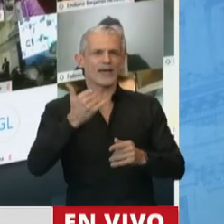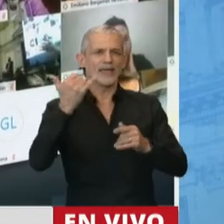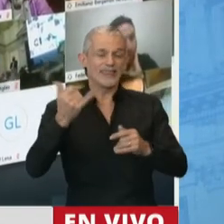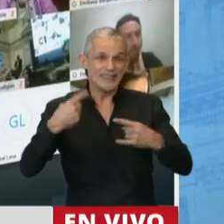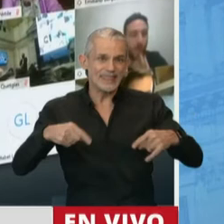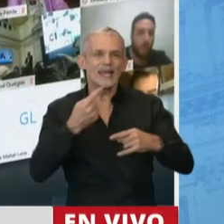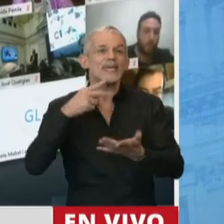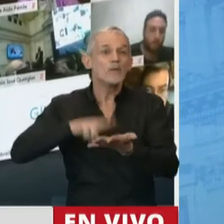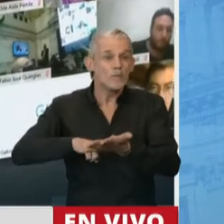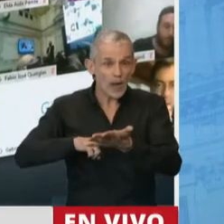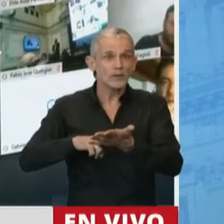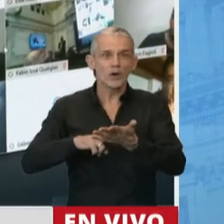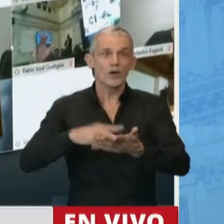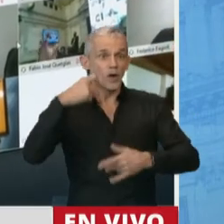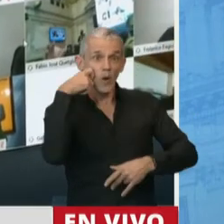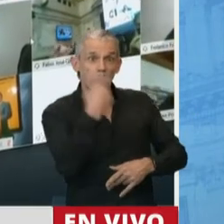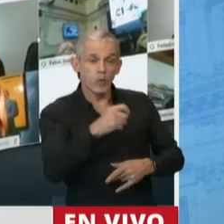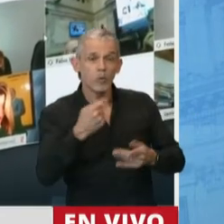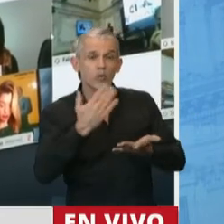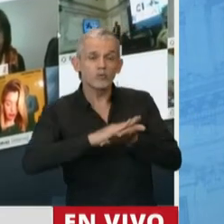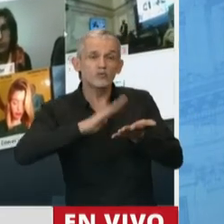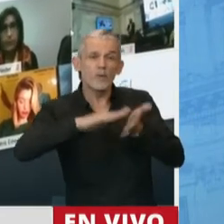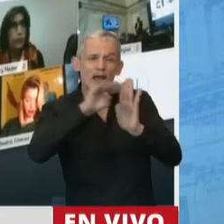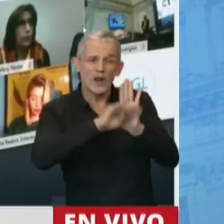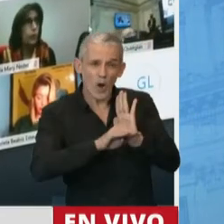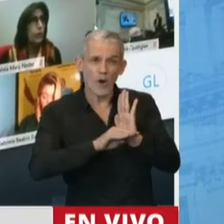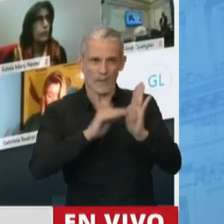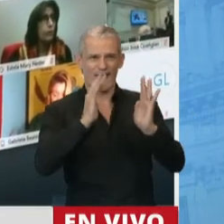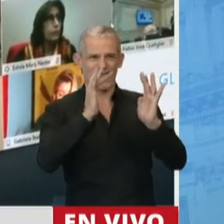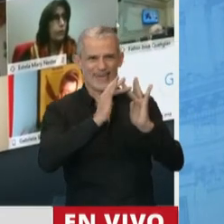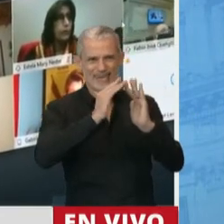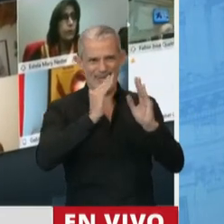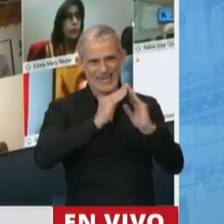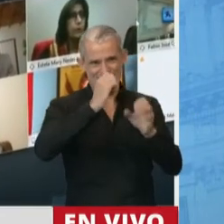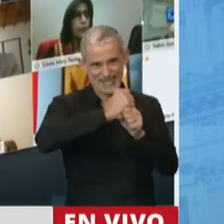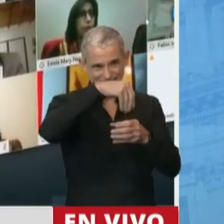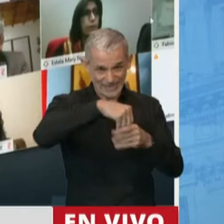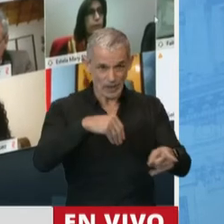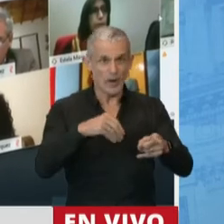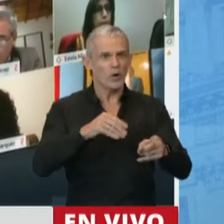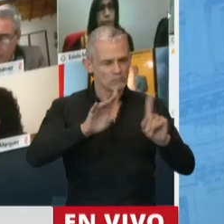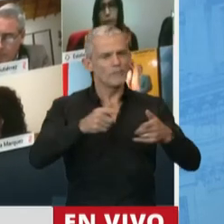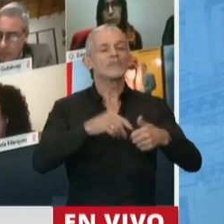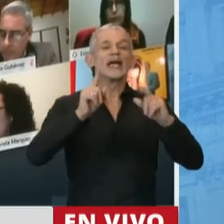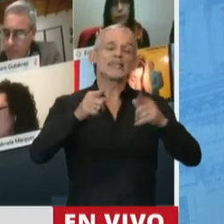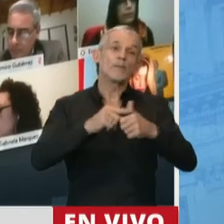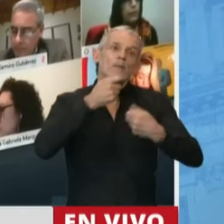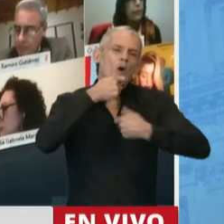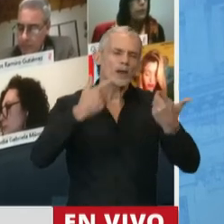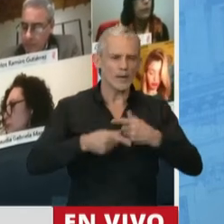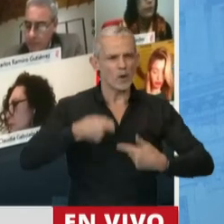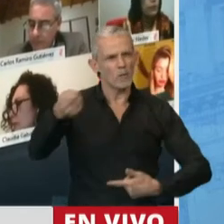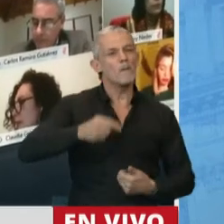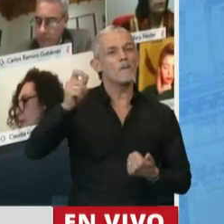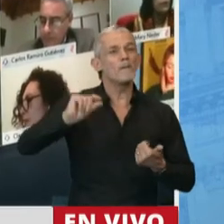beneficios impositivos y que incumplan con las normativas que regulan este teletrabajo. Otorgar microcréditos para la adquisición